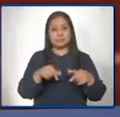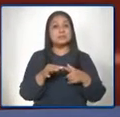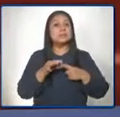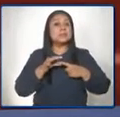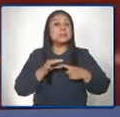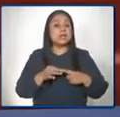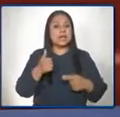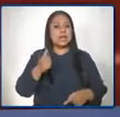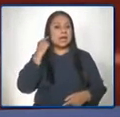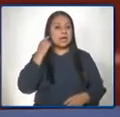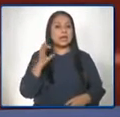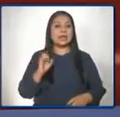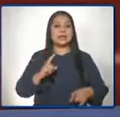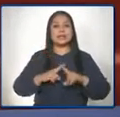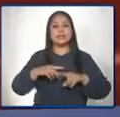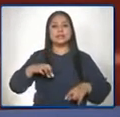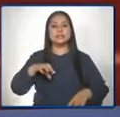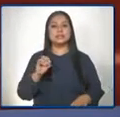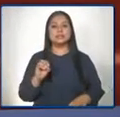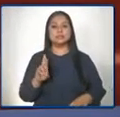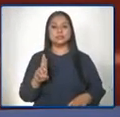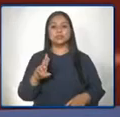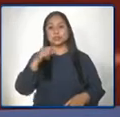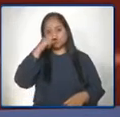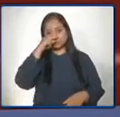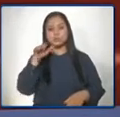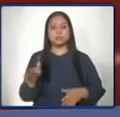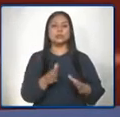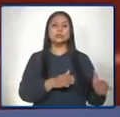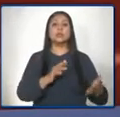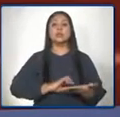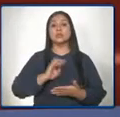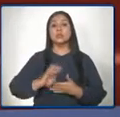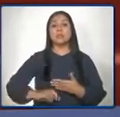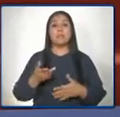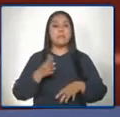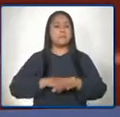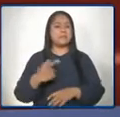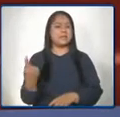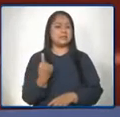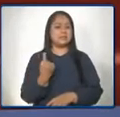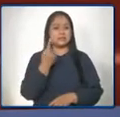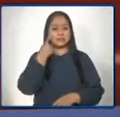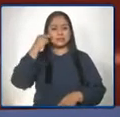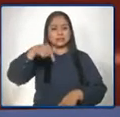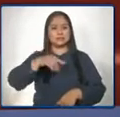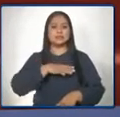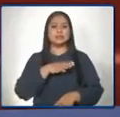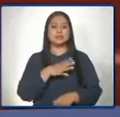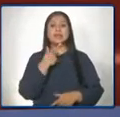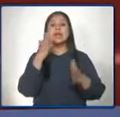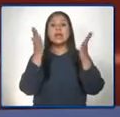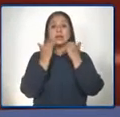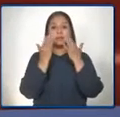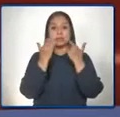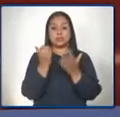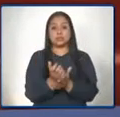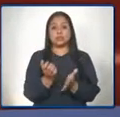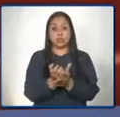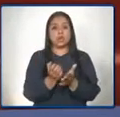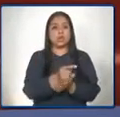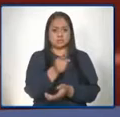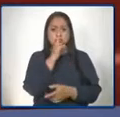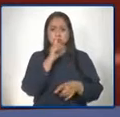Entre los programas más exitosos que que tenemos en este momento es el de alimentación escolar y también ustedes